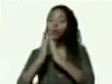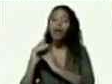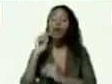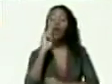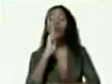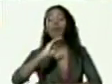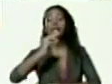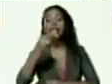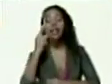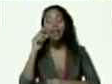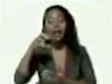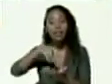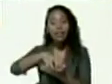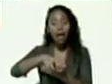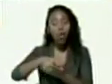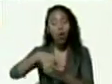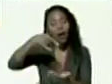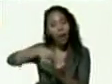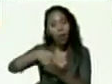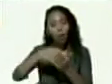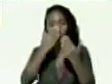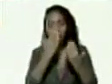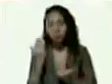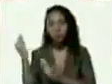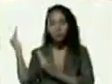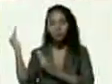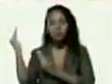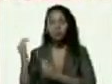estado Carabobo adelante Rafael Lacaba